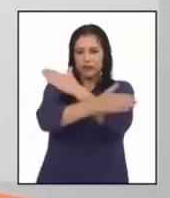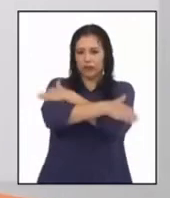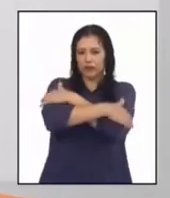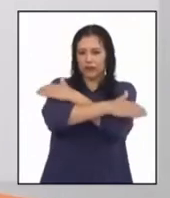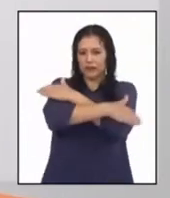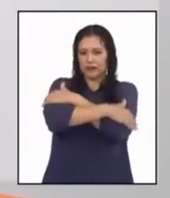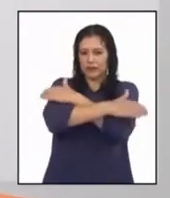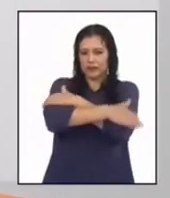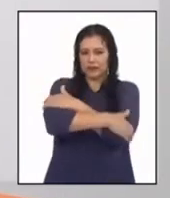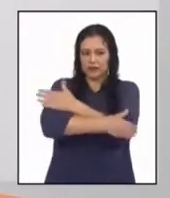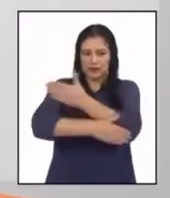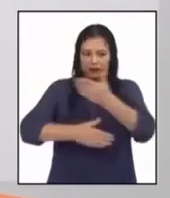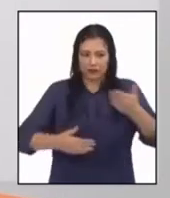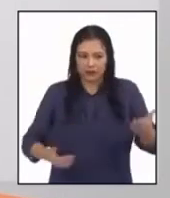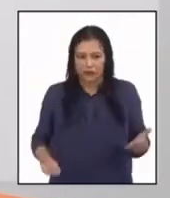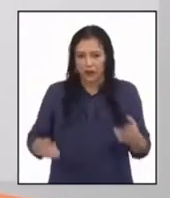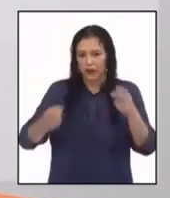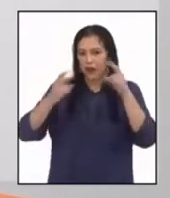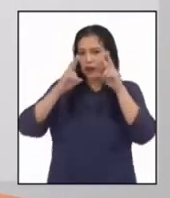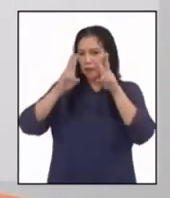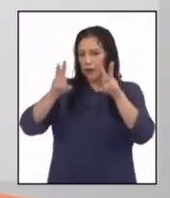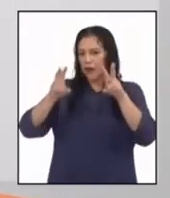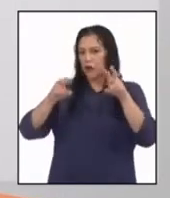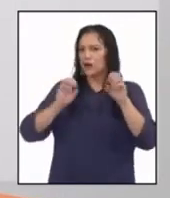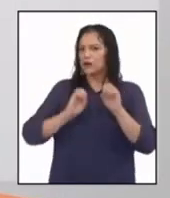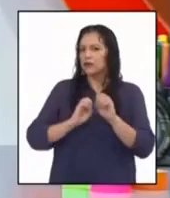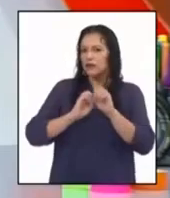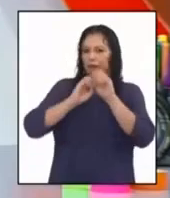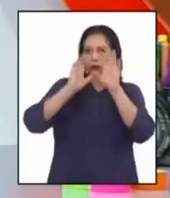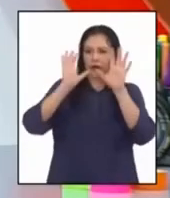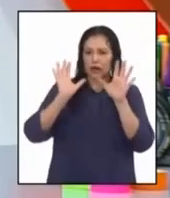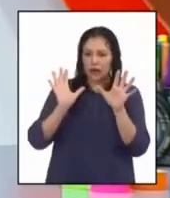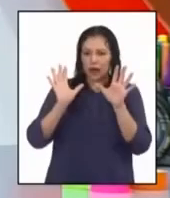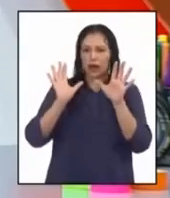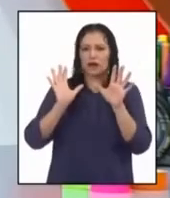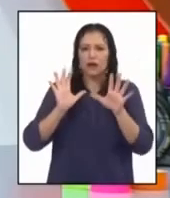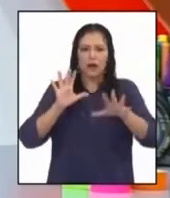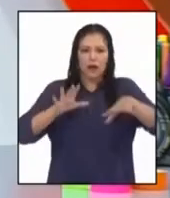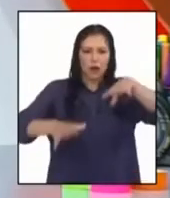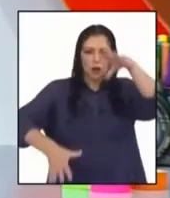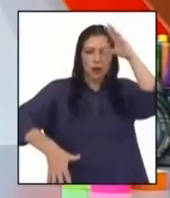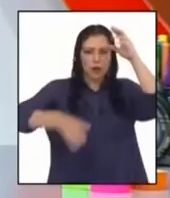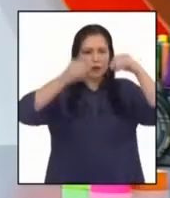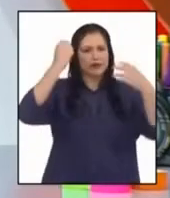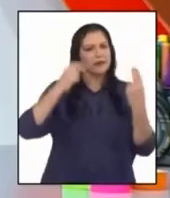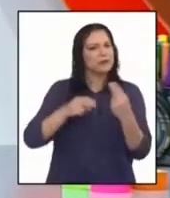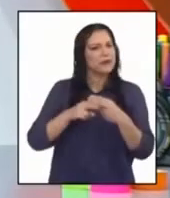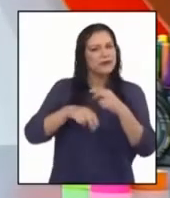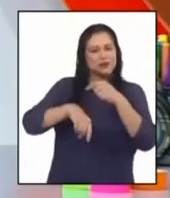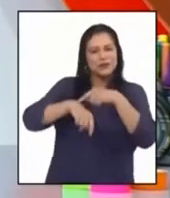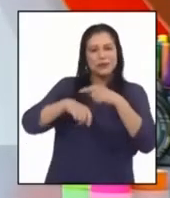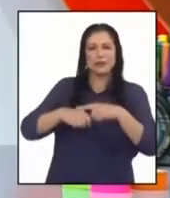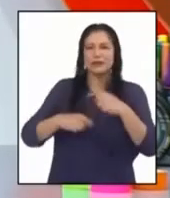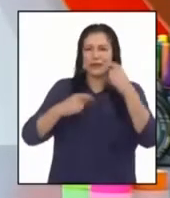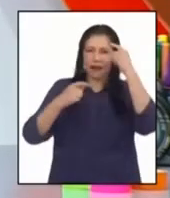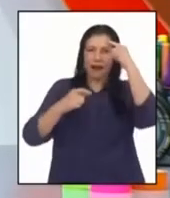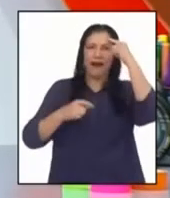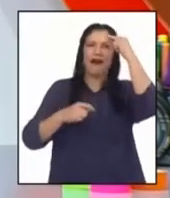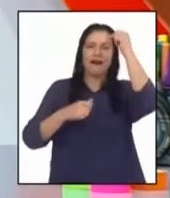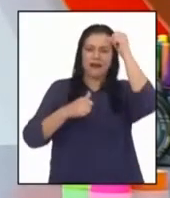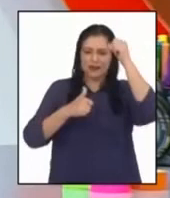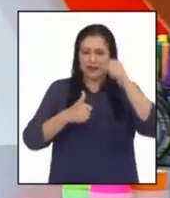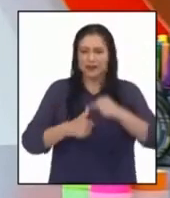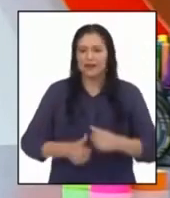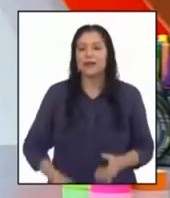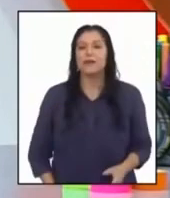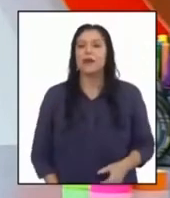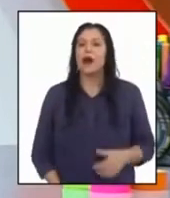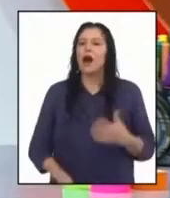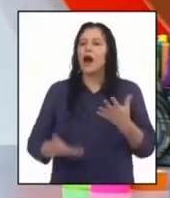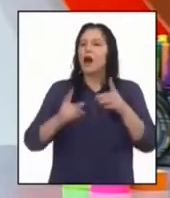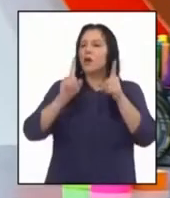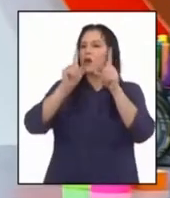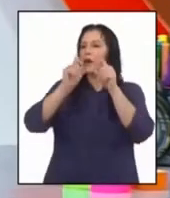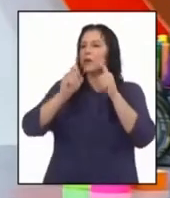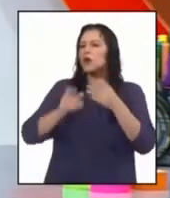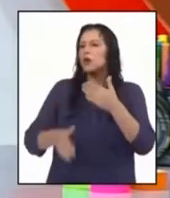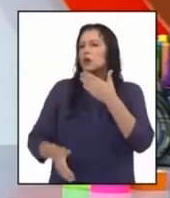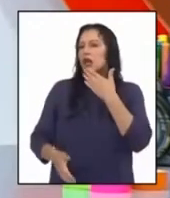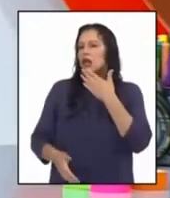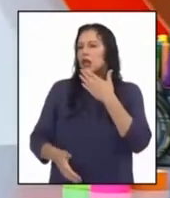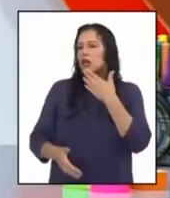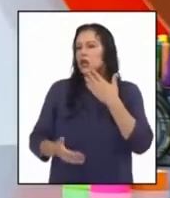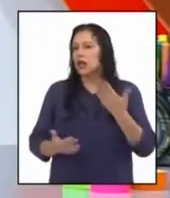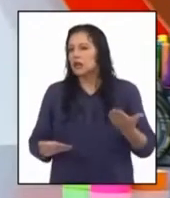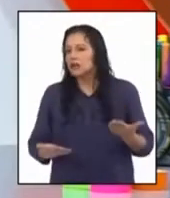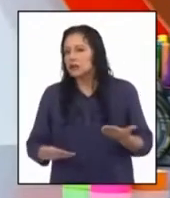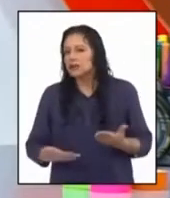Felicitaciones, chicos. Veo que lo tienen muy claro. Lo aprendimos hace poco, así que lo tenemos bien fresquito, profesora. Hay una pregunta más de